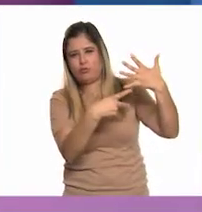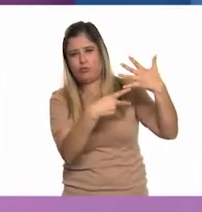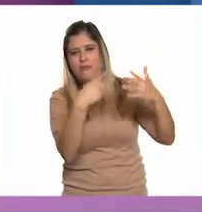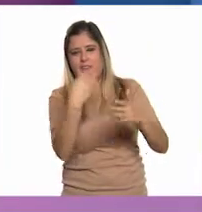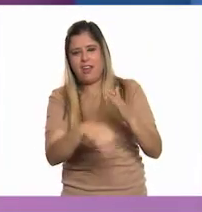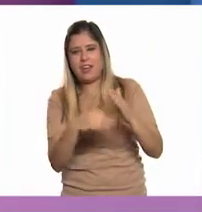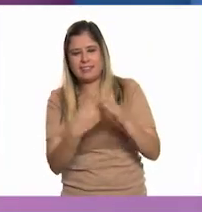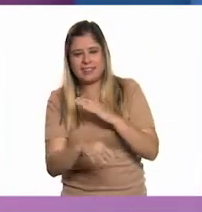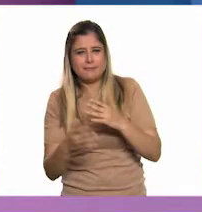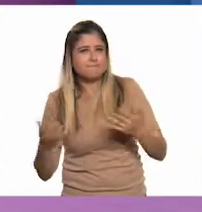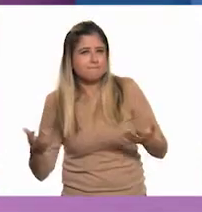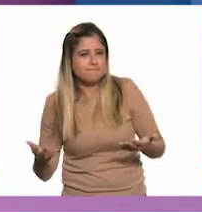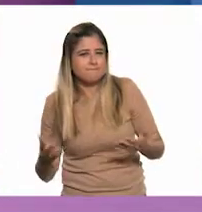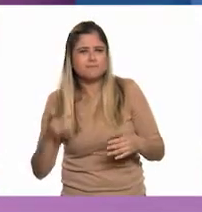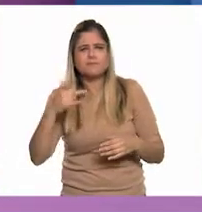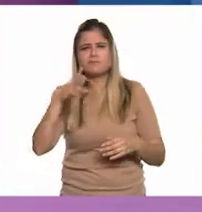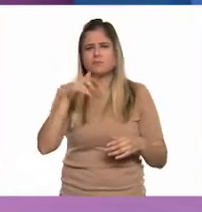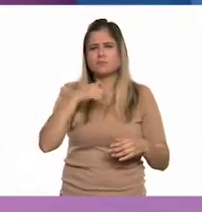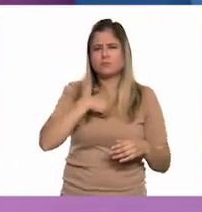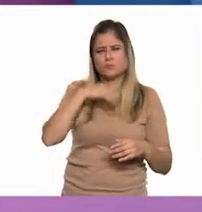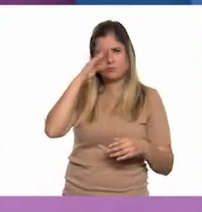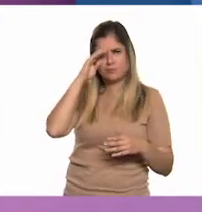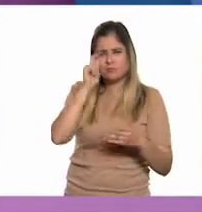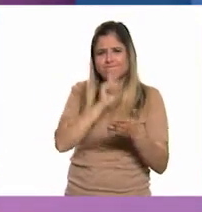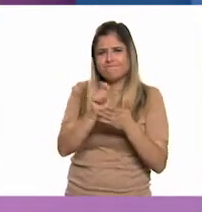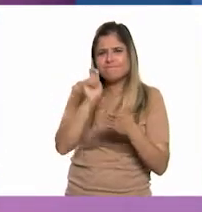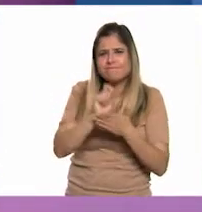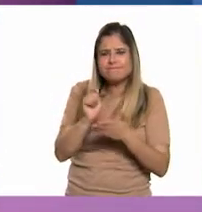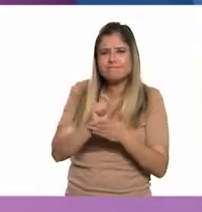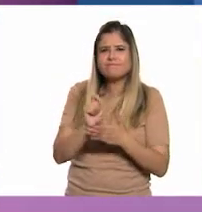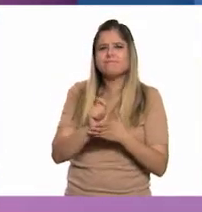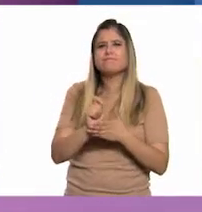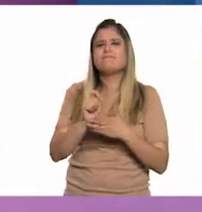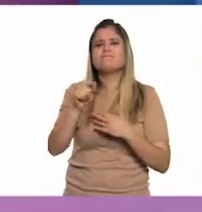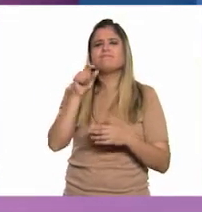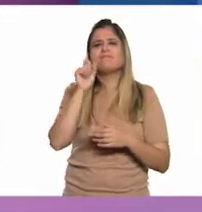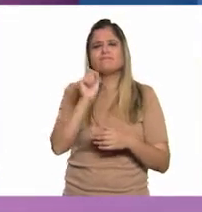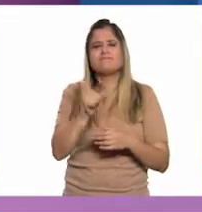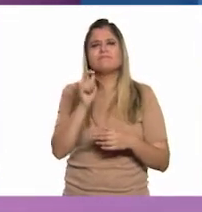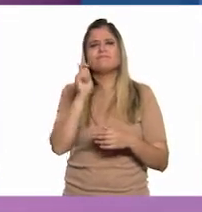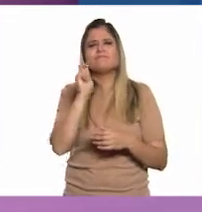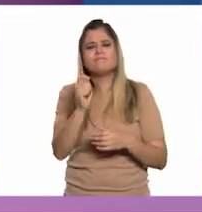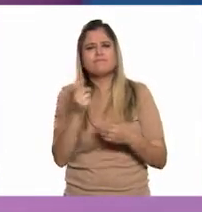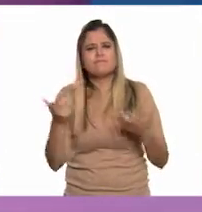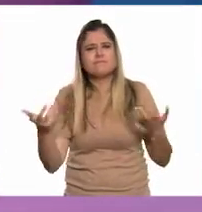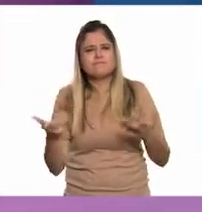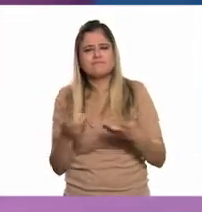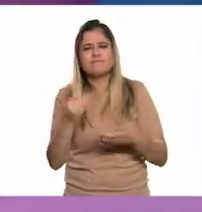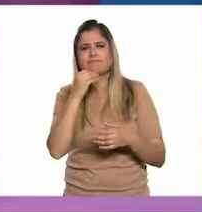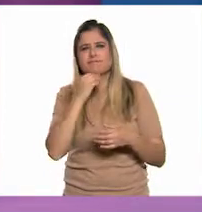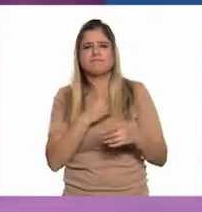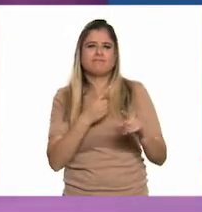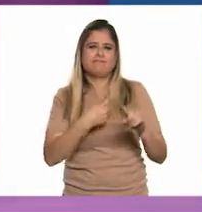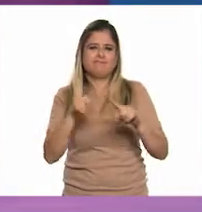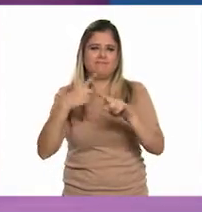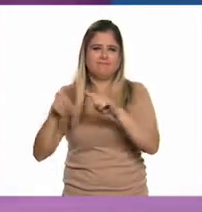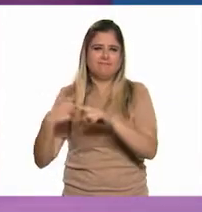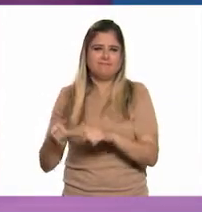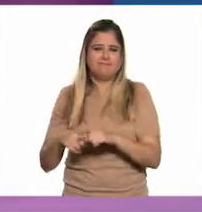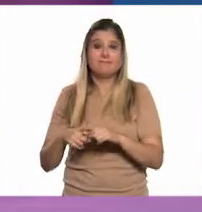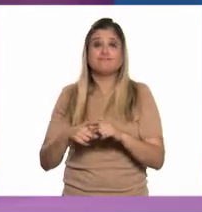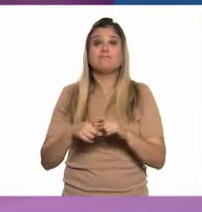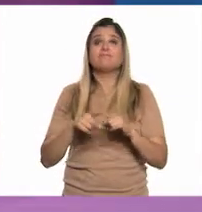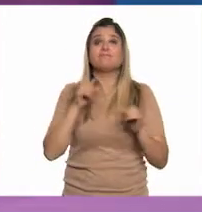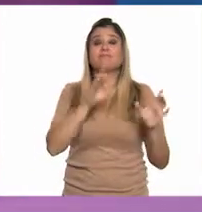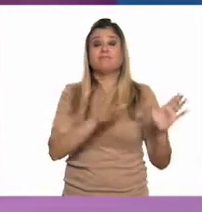podríamos escribir de todas maneras esta, aunque sea de modo distinto. en